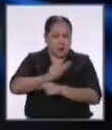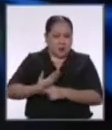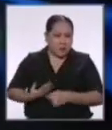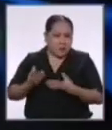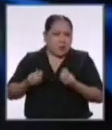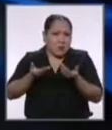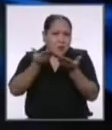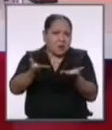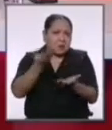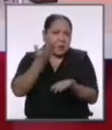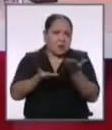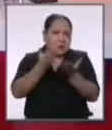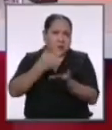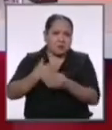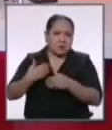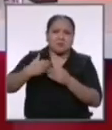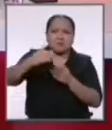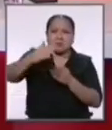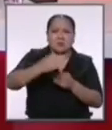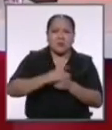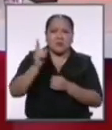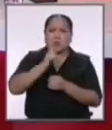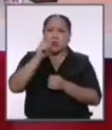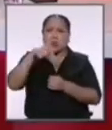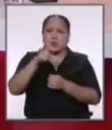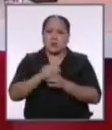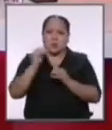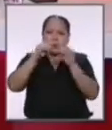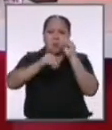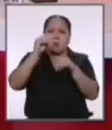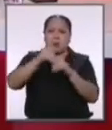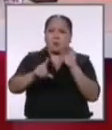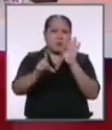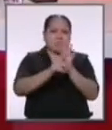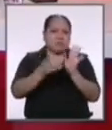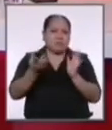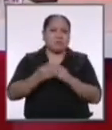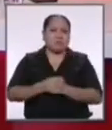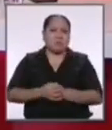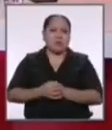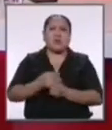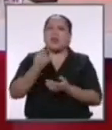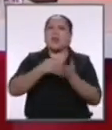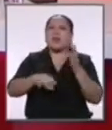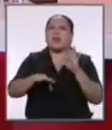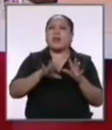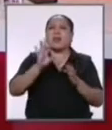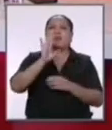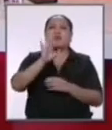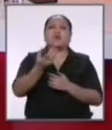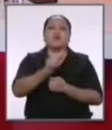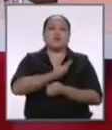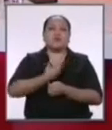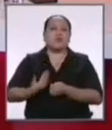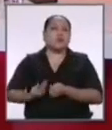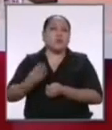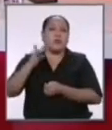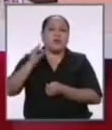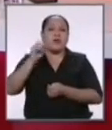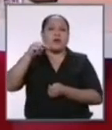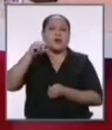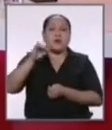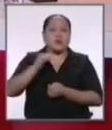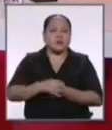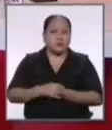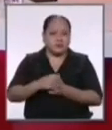se puede llegar incluso más lejos sin necesidad de formarlo o establecerlo como una ley ¿qué hará en un gobierno de Alberto Bengolea